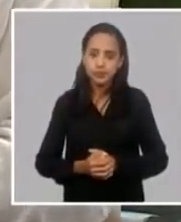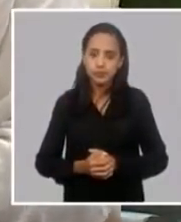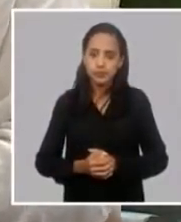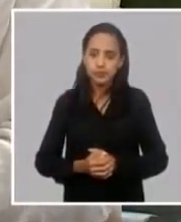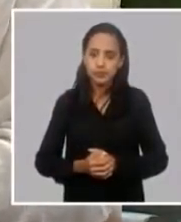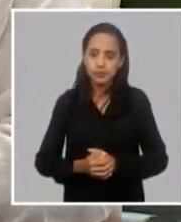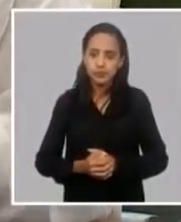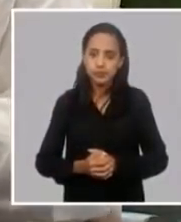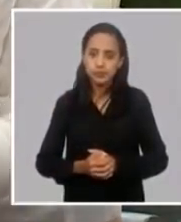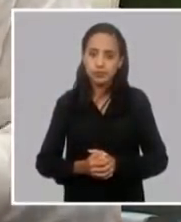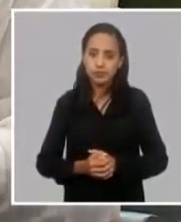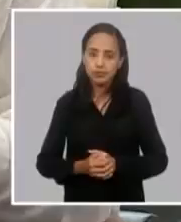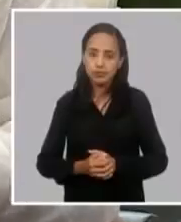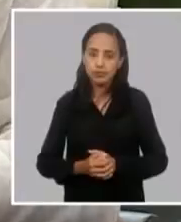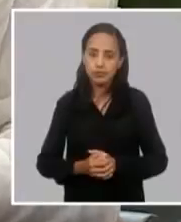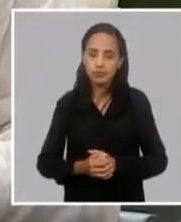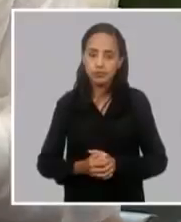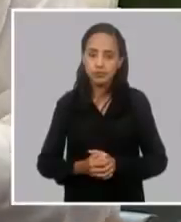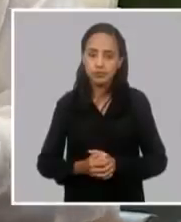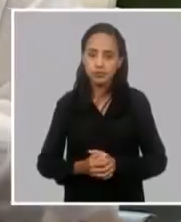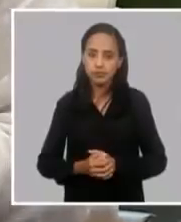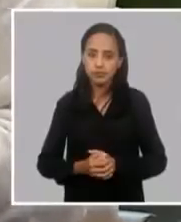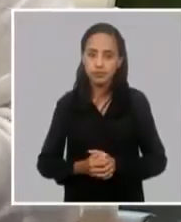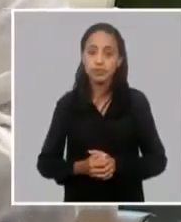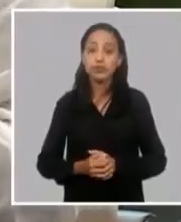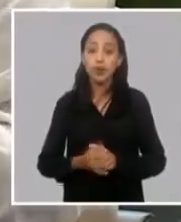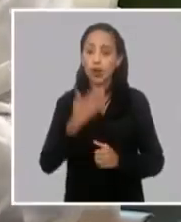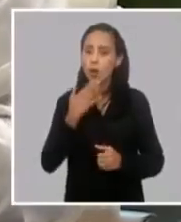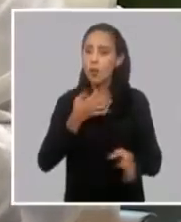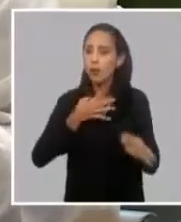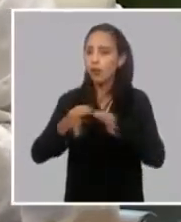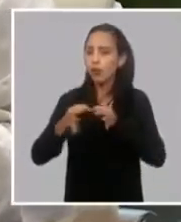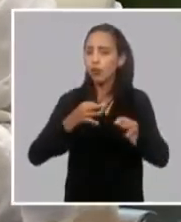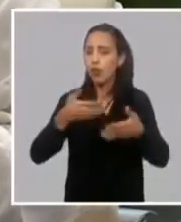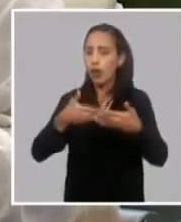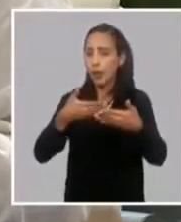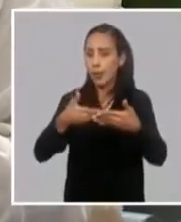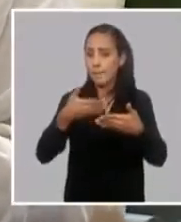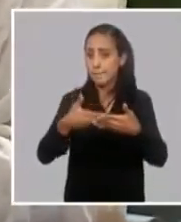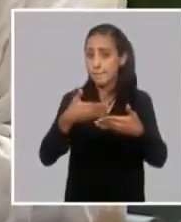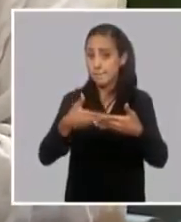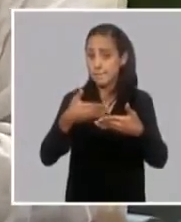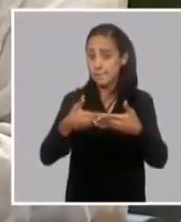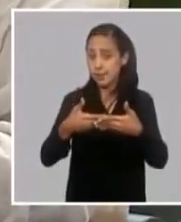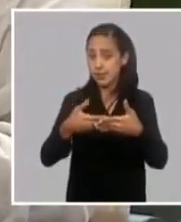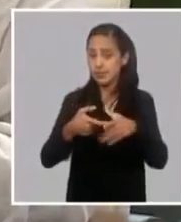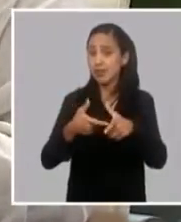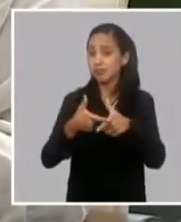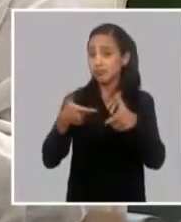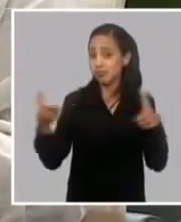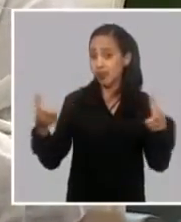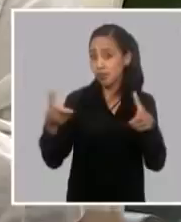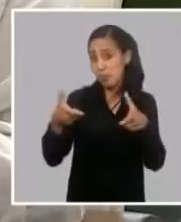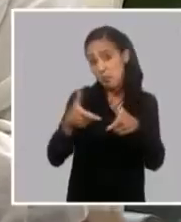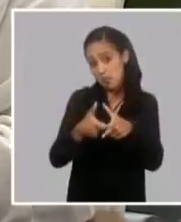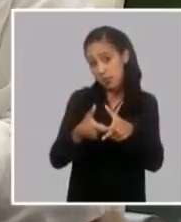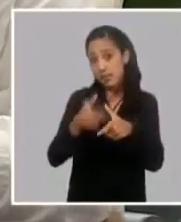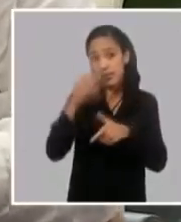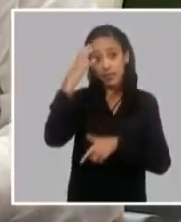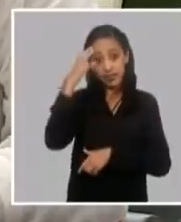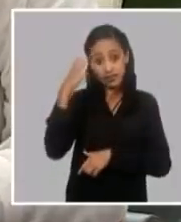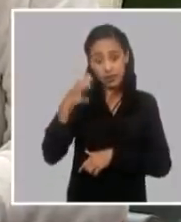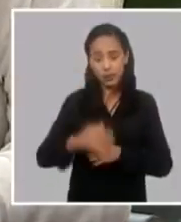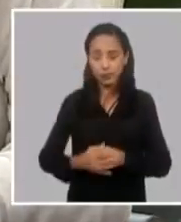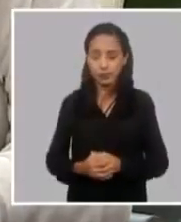tiene que ver con la manera de operar y de funcionar de la micro pequeña y mediana empresa estatal recuerde que hemos hablado aquí que nosotros